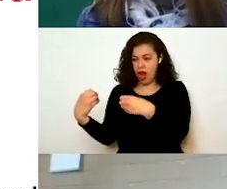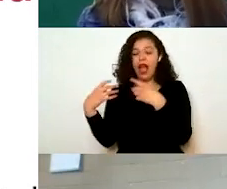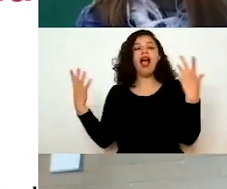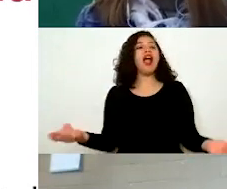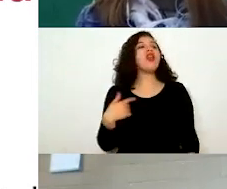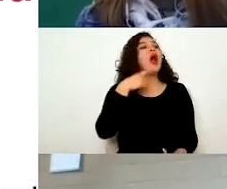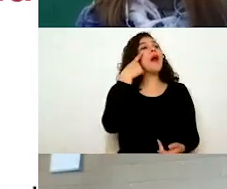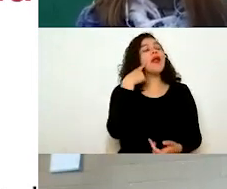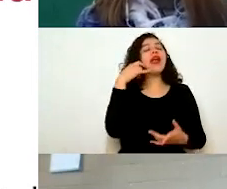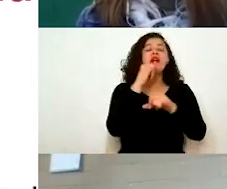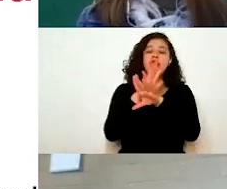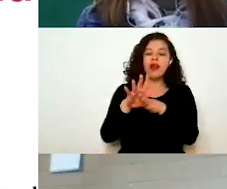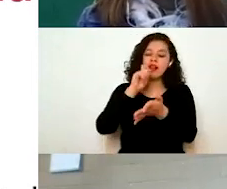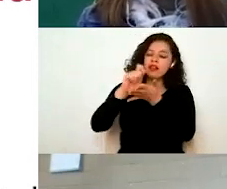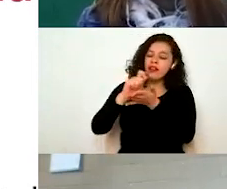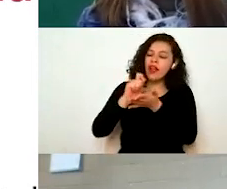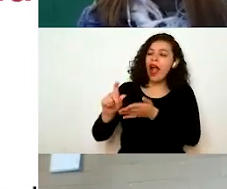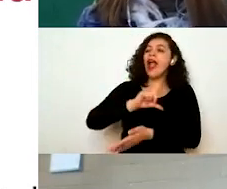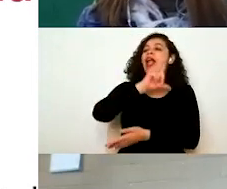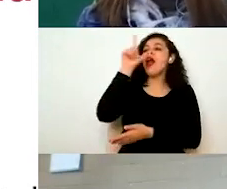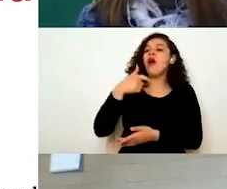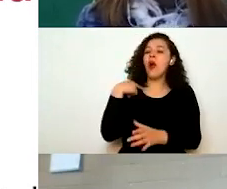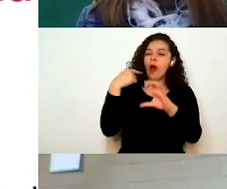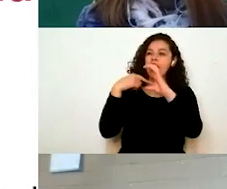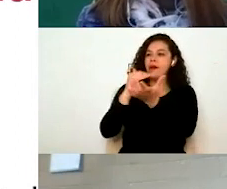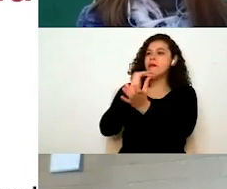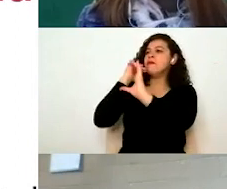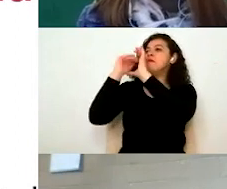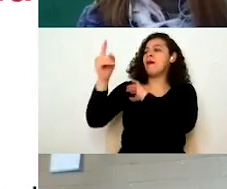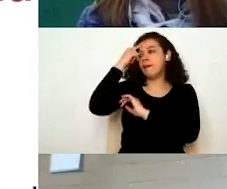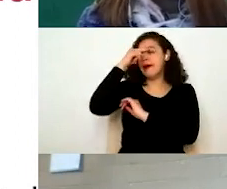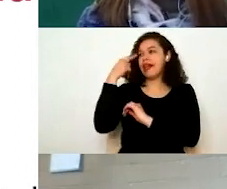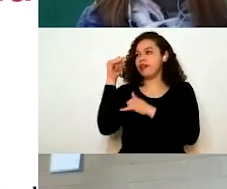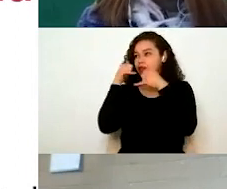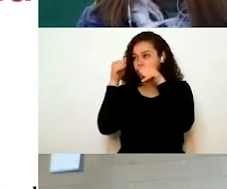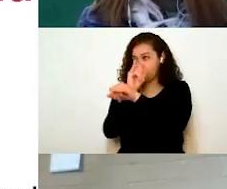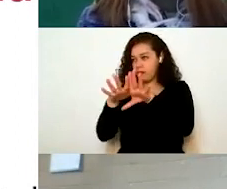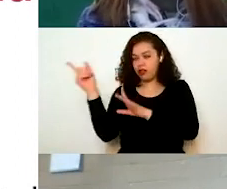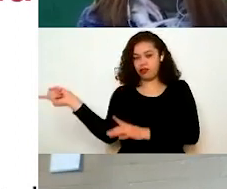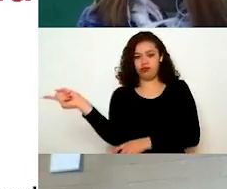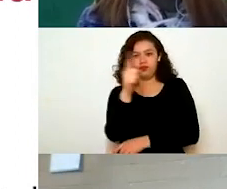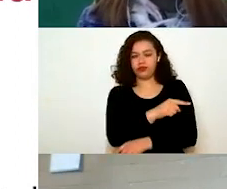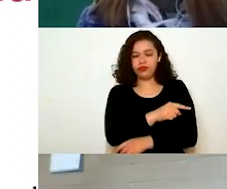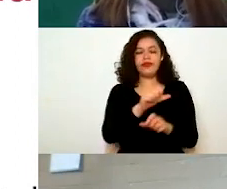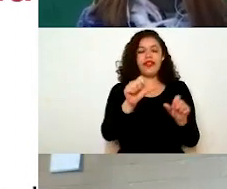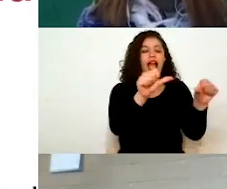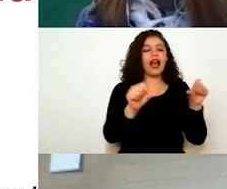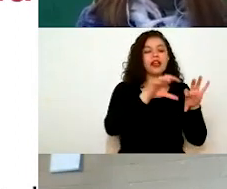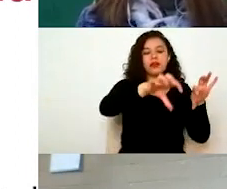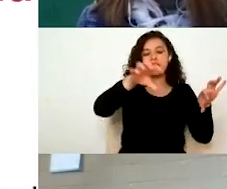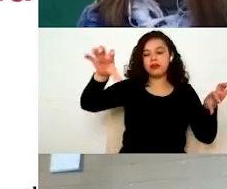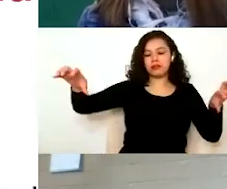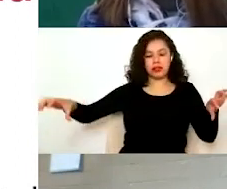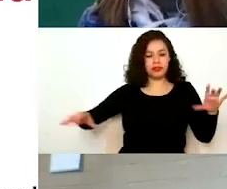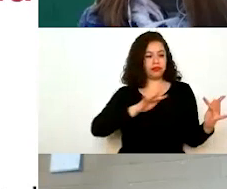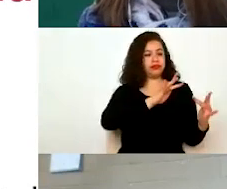posteriormente yo los canalizo al asesor por correo electrónico. Tenemos enlaces en cada una de las áreas. Entonces, canaliza el enlace y